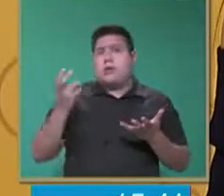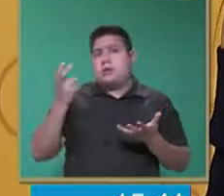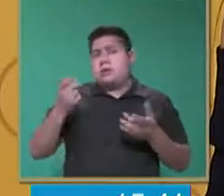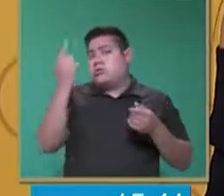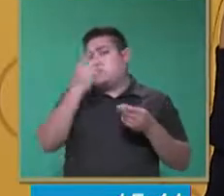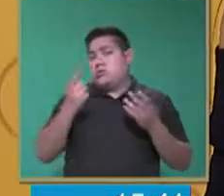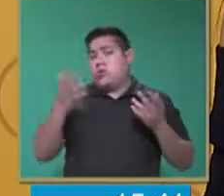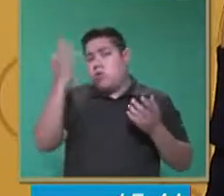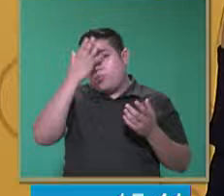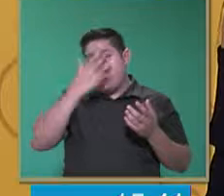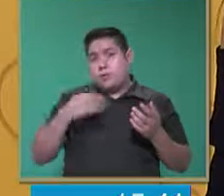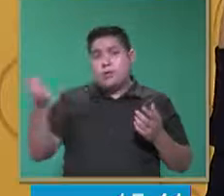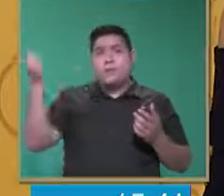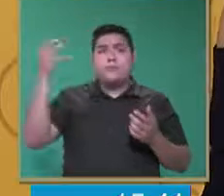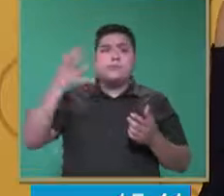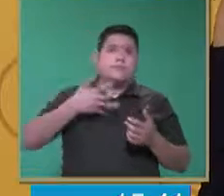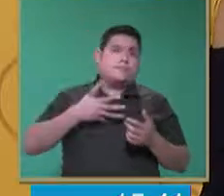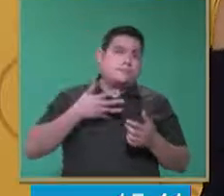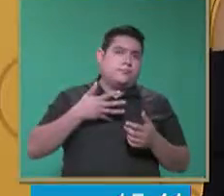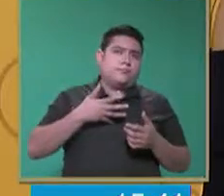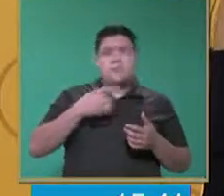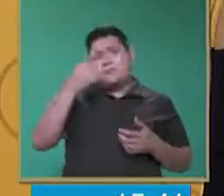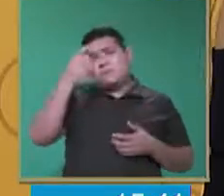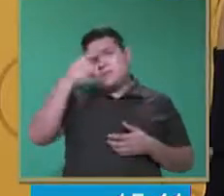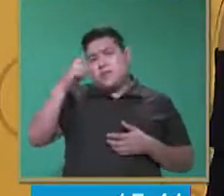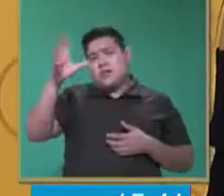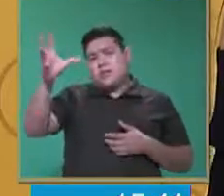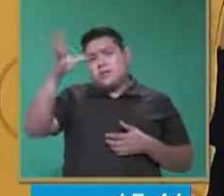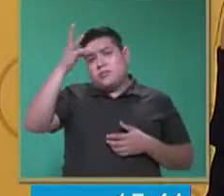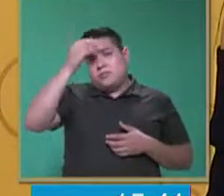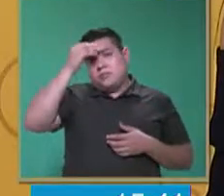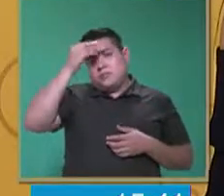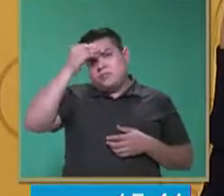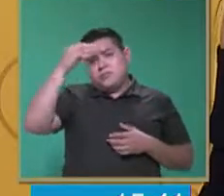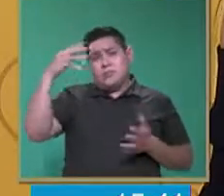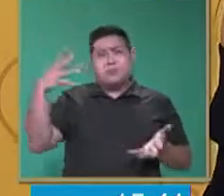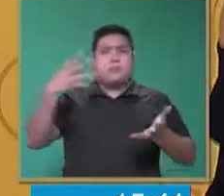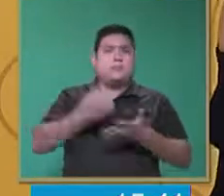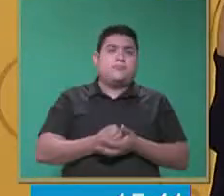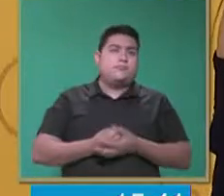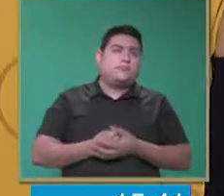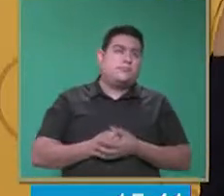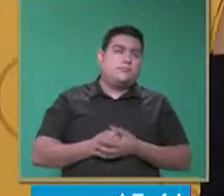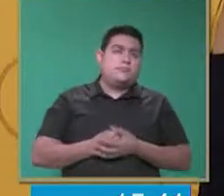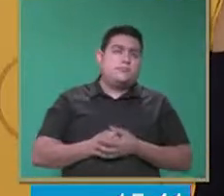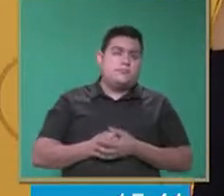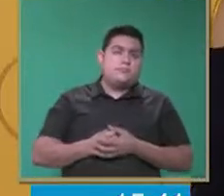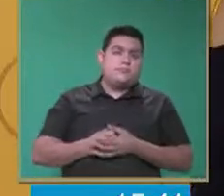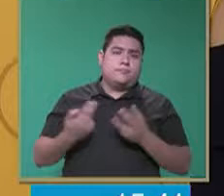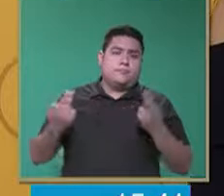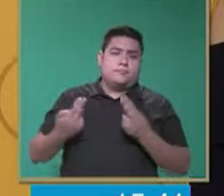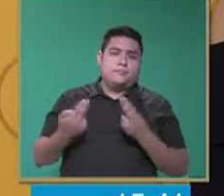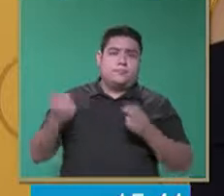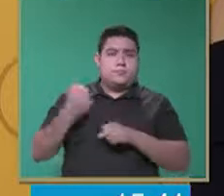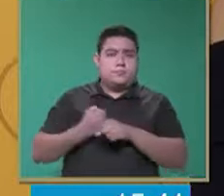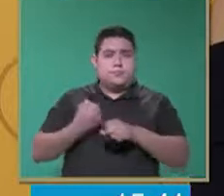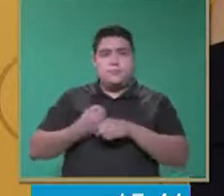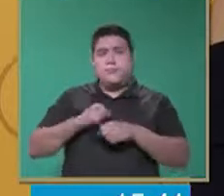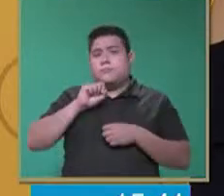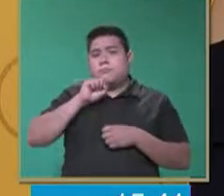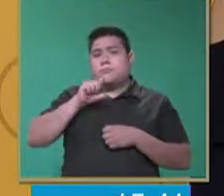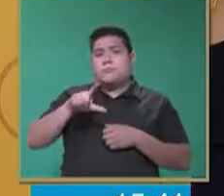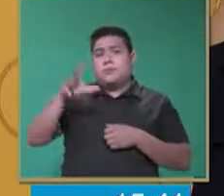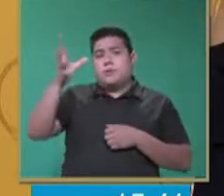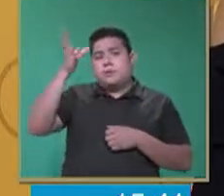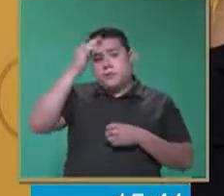habilidades que tienen para lograr los aprendizajes que sean necesarios y los aprendizajes